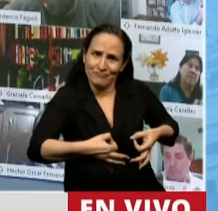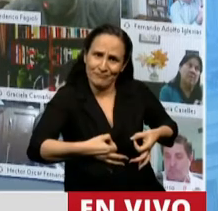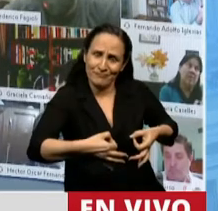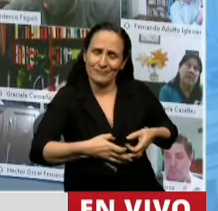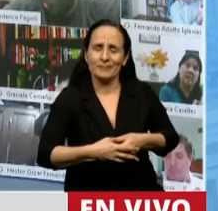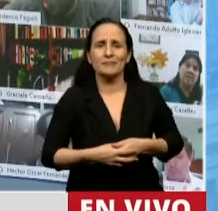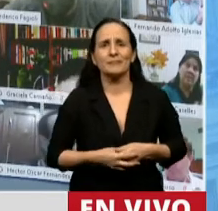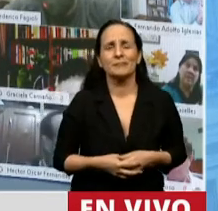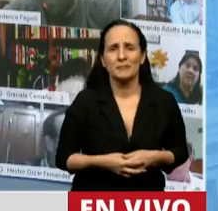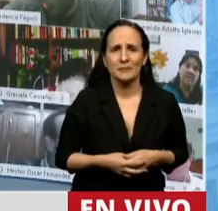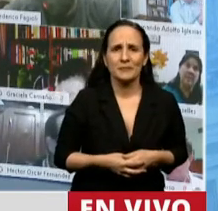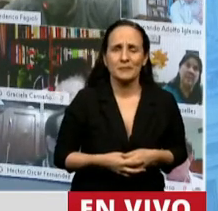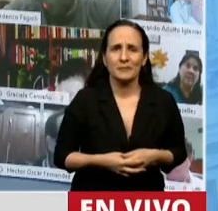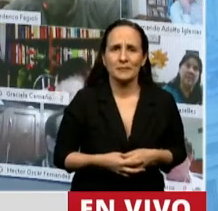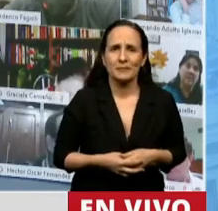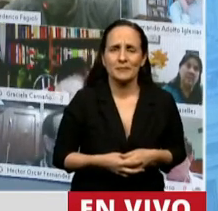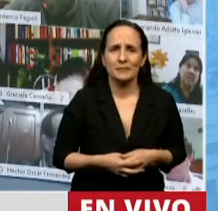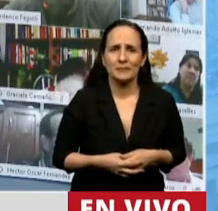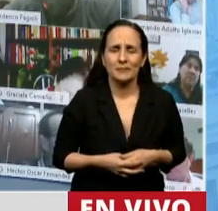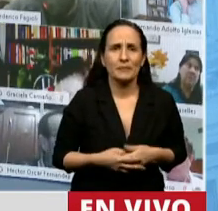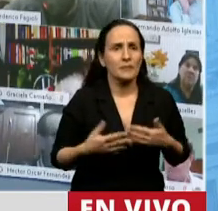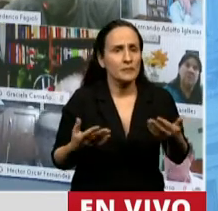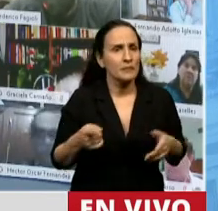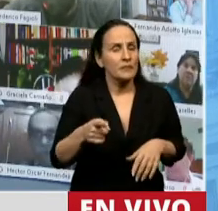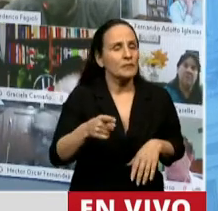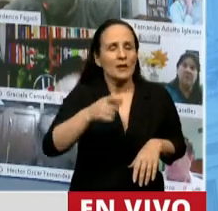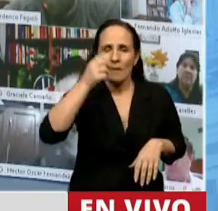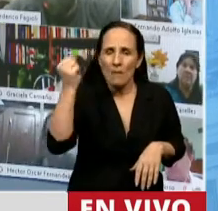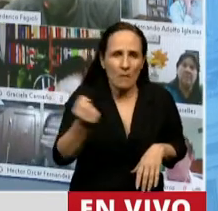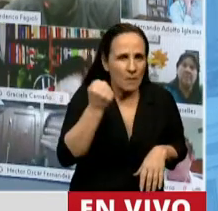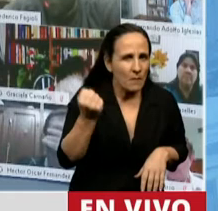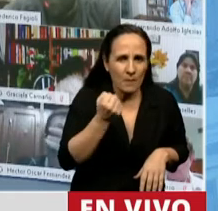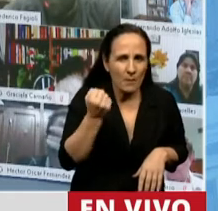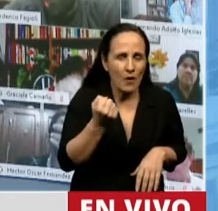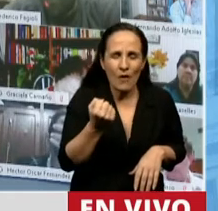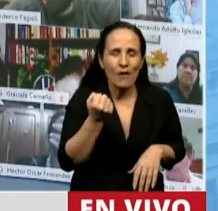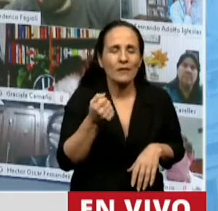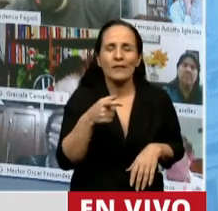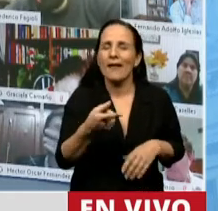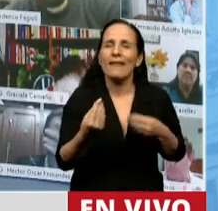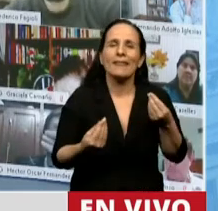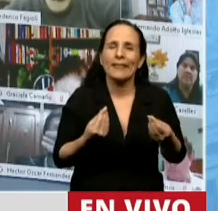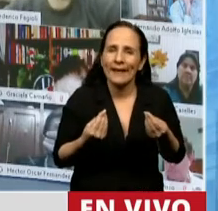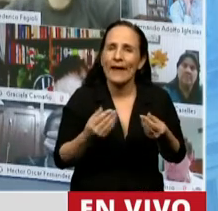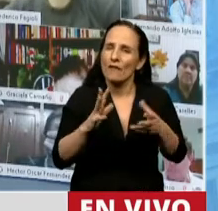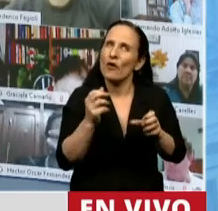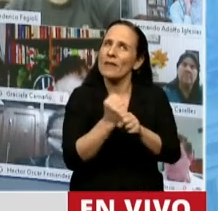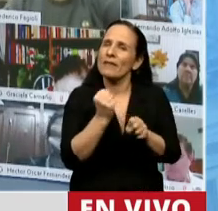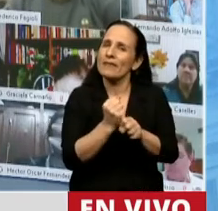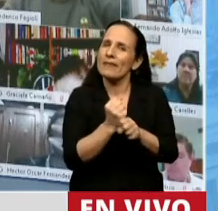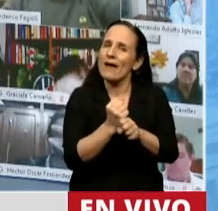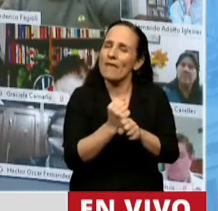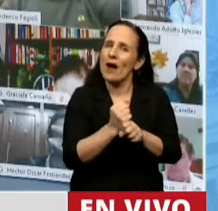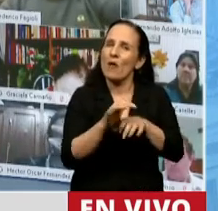destacar este abordaje, ya que como bien sabemos muchos,